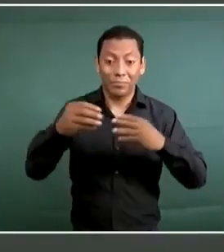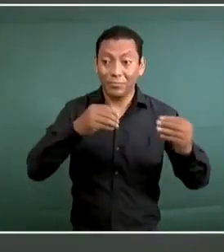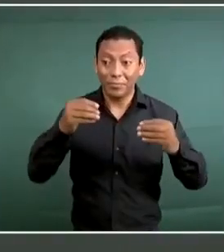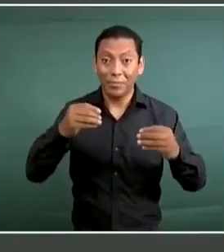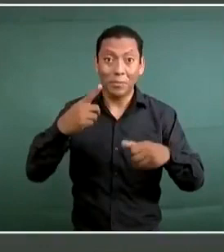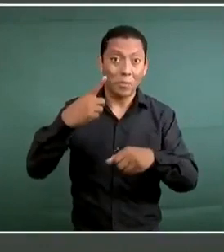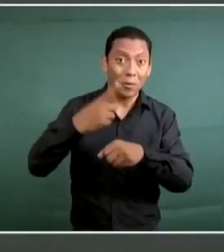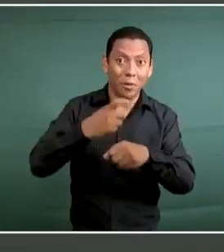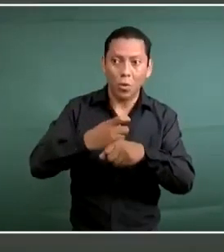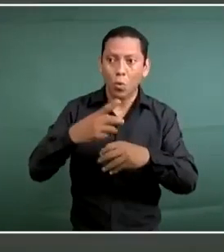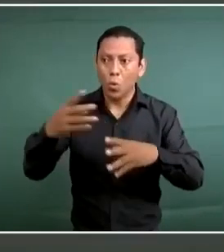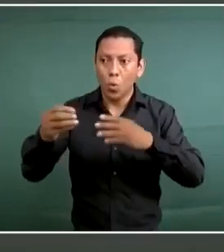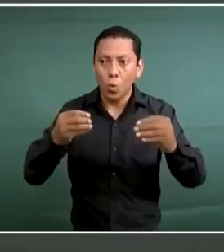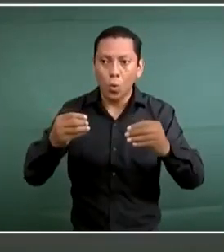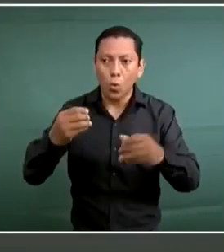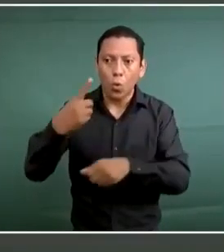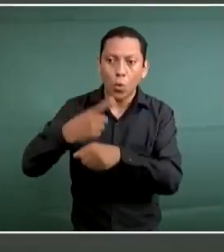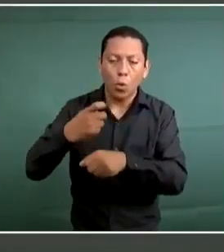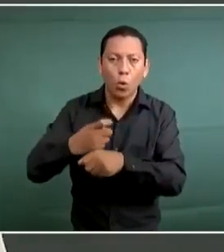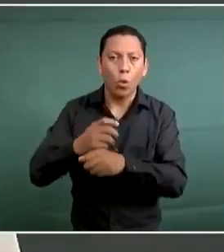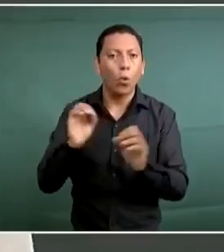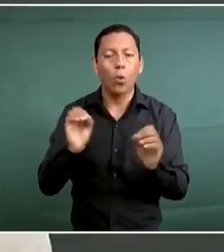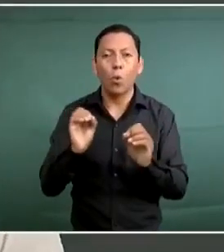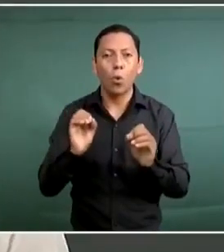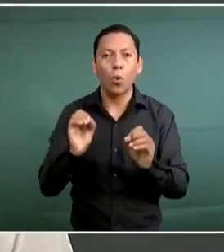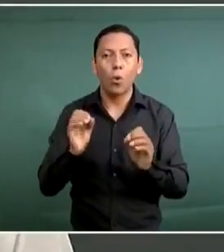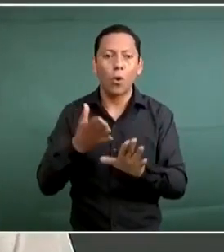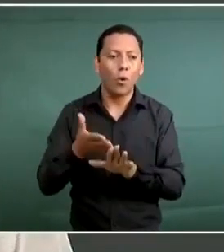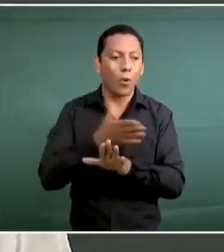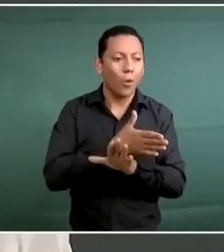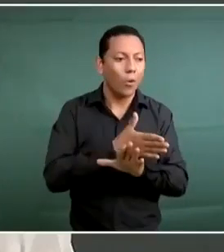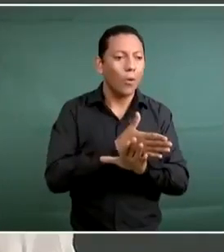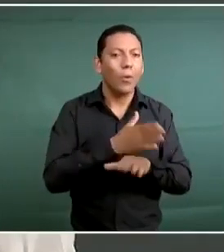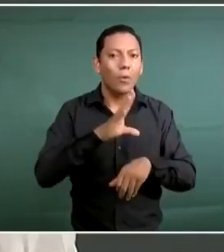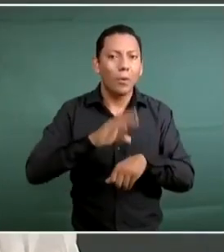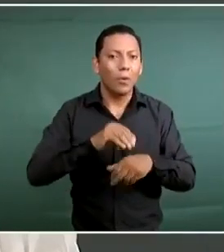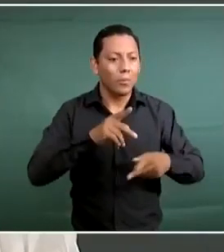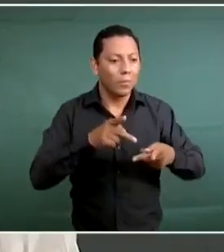y eso nos permitió prepararnos